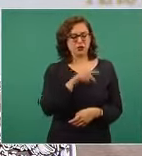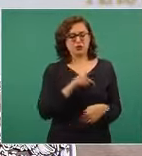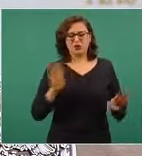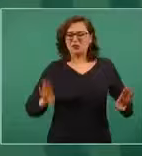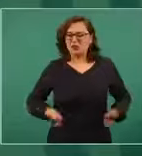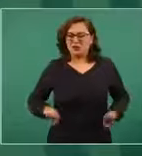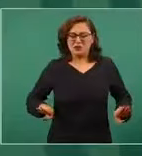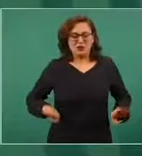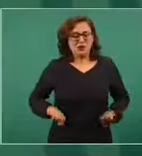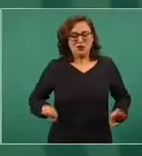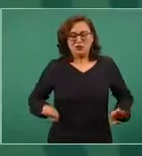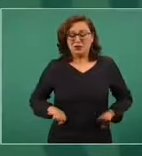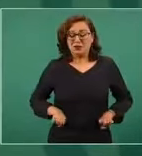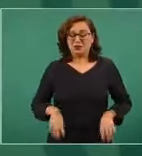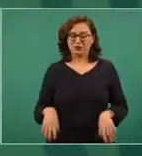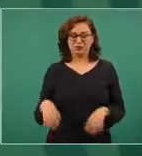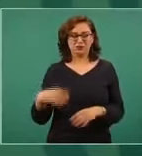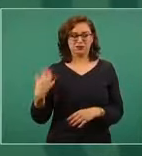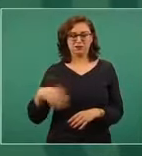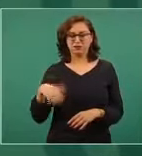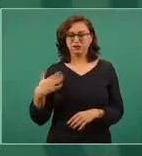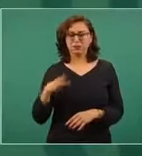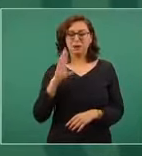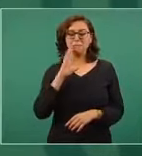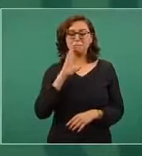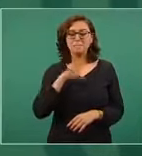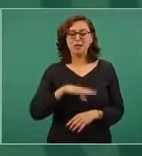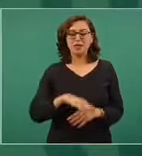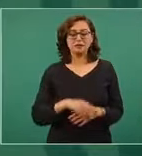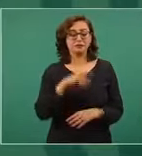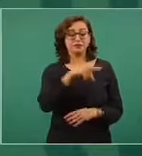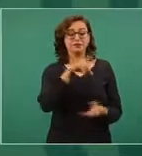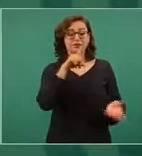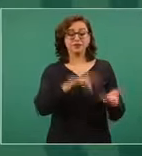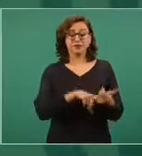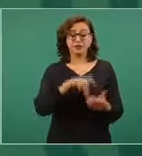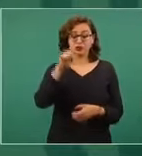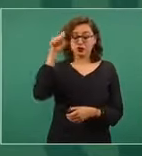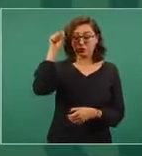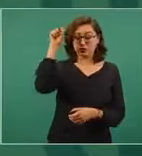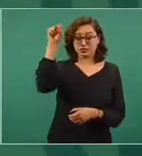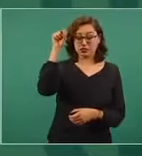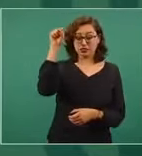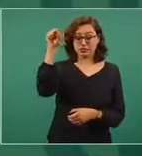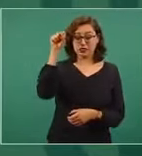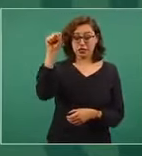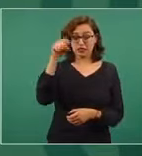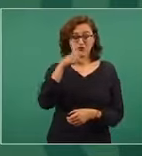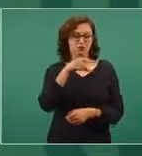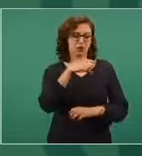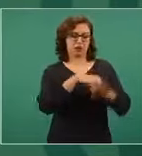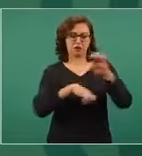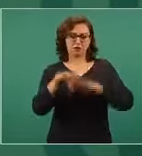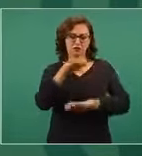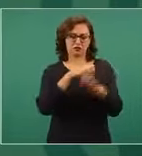Este es un sindicato de empresarios,